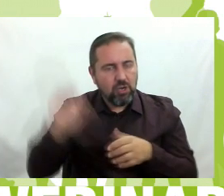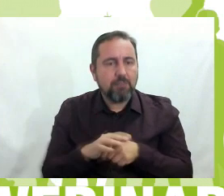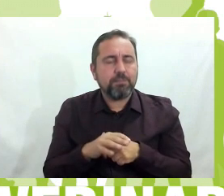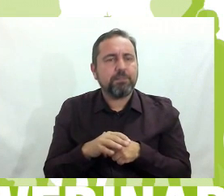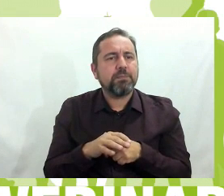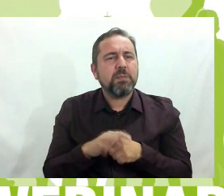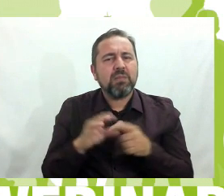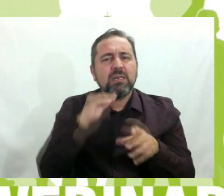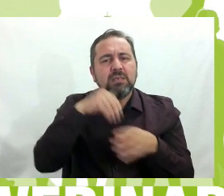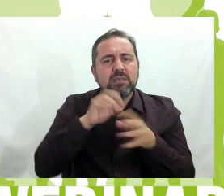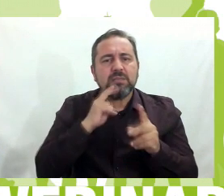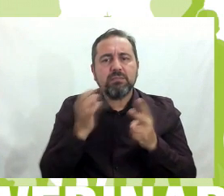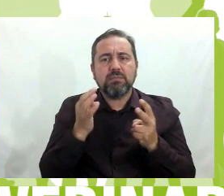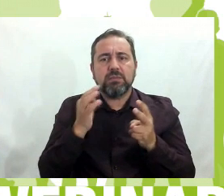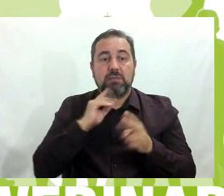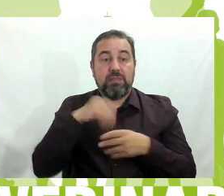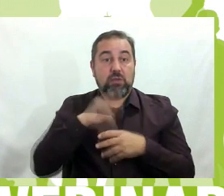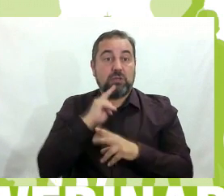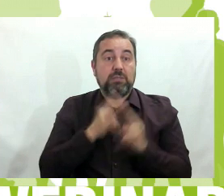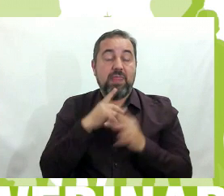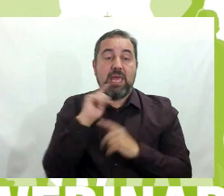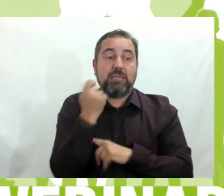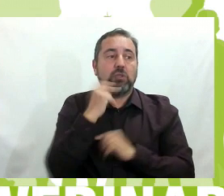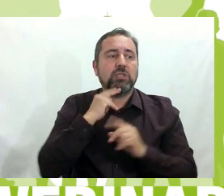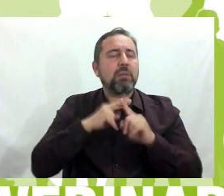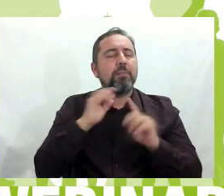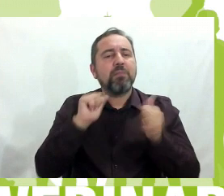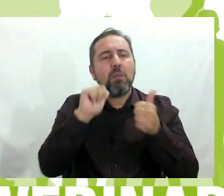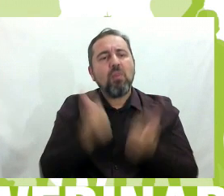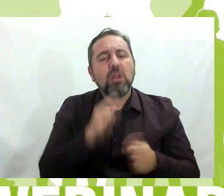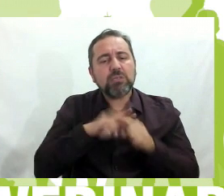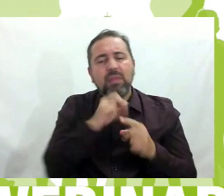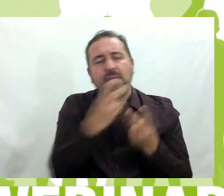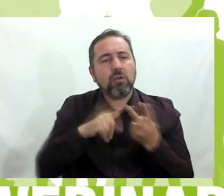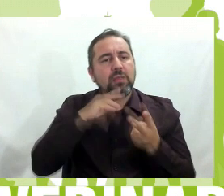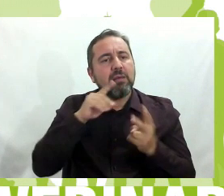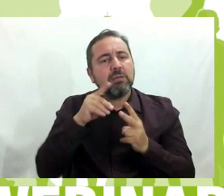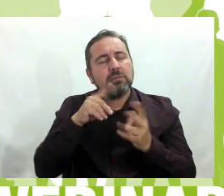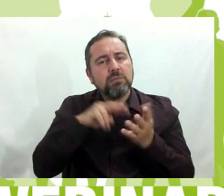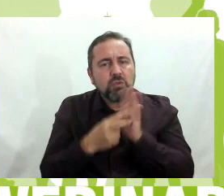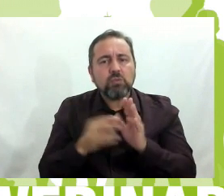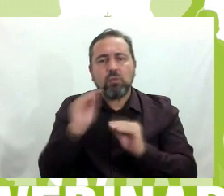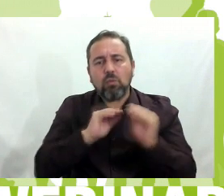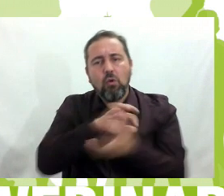estas actuaciones educativas de éxito vamos a hablar del modelo dialógico de prevención y resolución de conflictos.